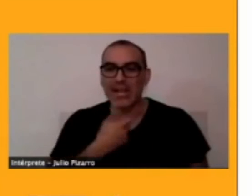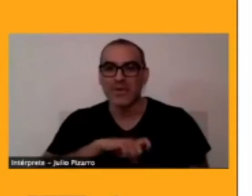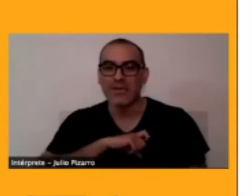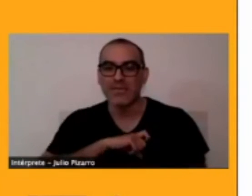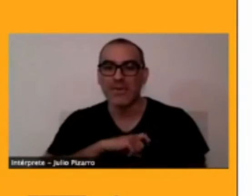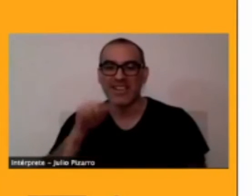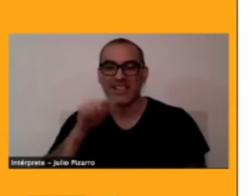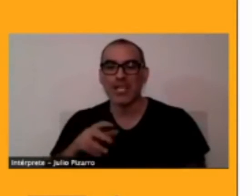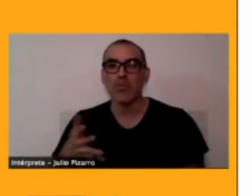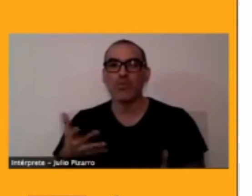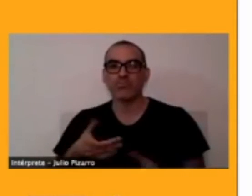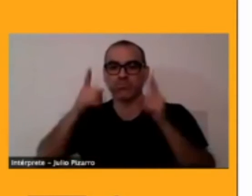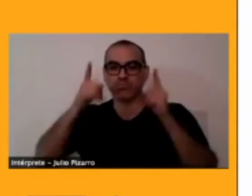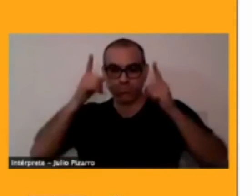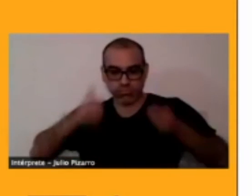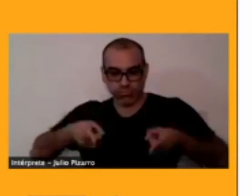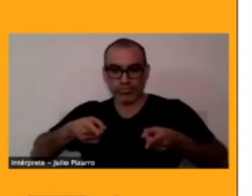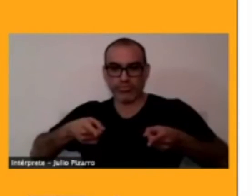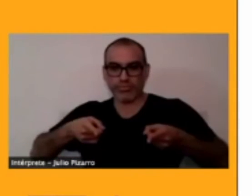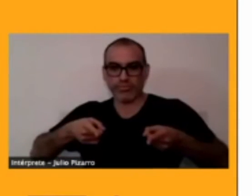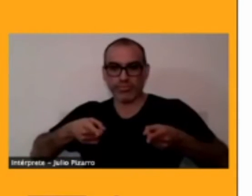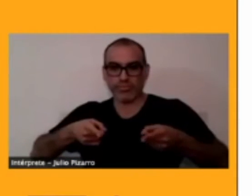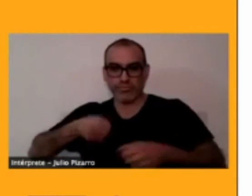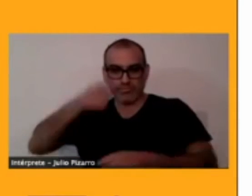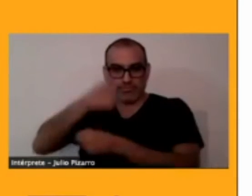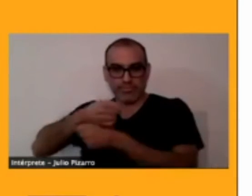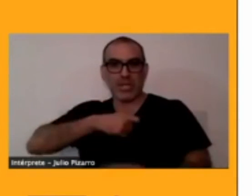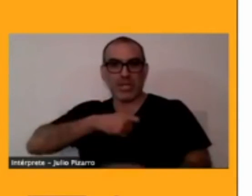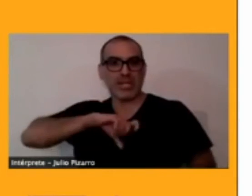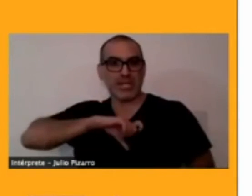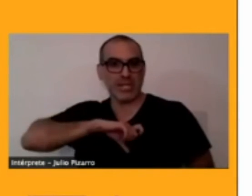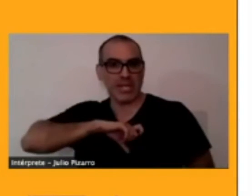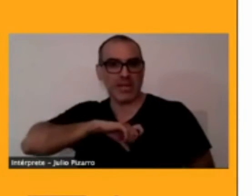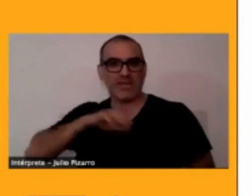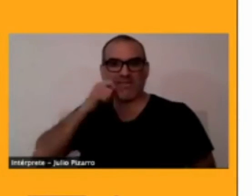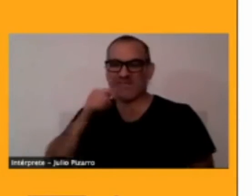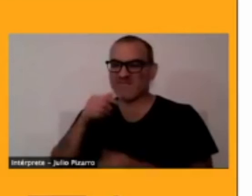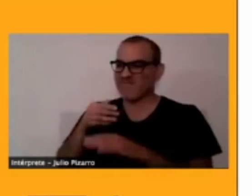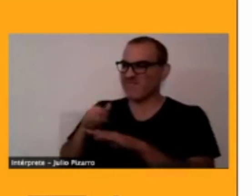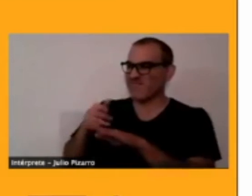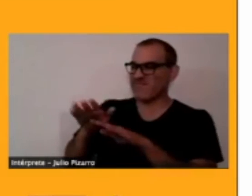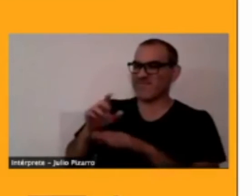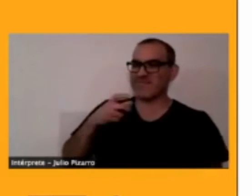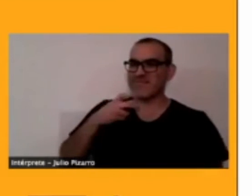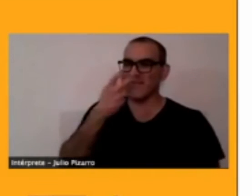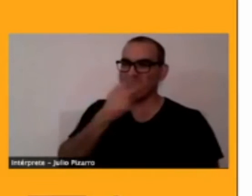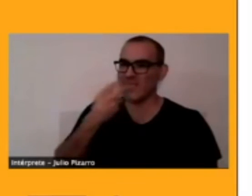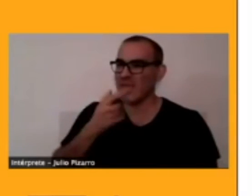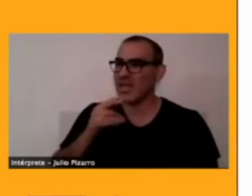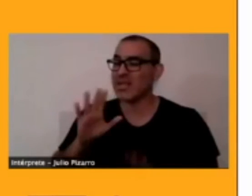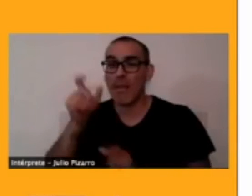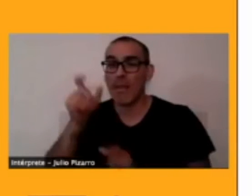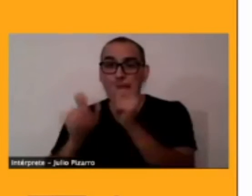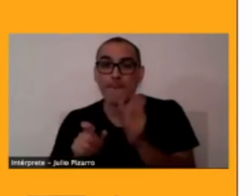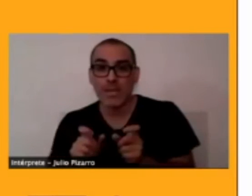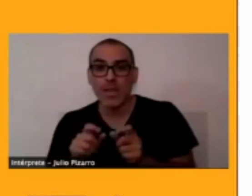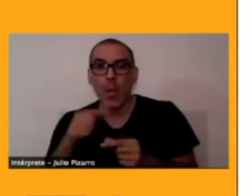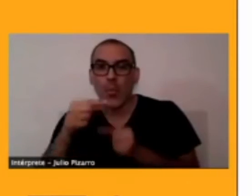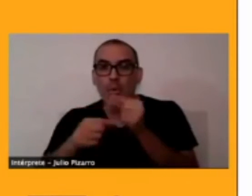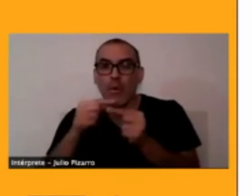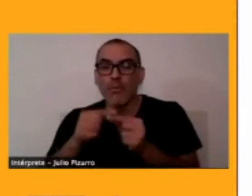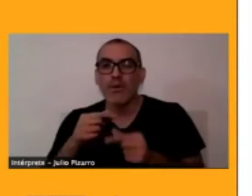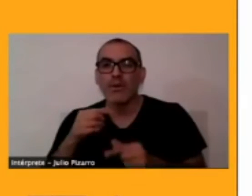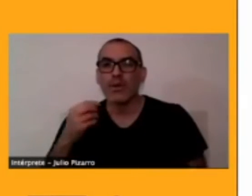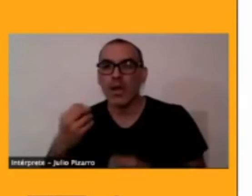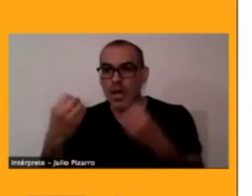dominio. Sin embargo, el español era una lengua ajena. Y los colonizadores usaron el Quechua y el Aymara